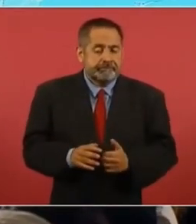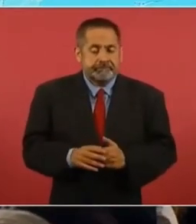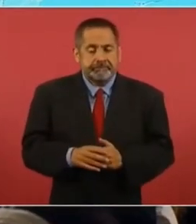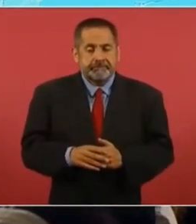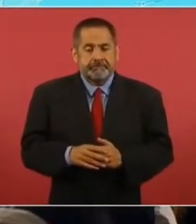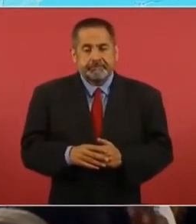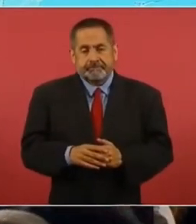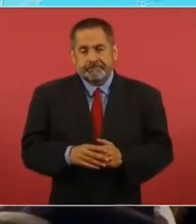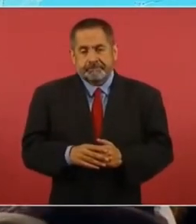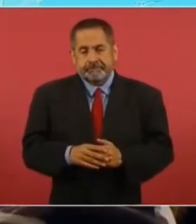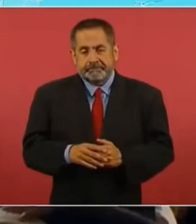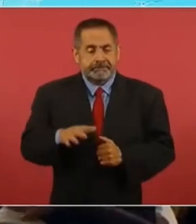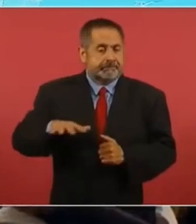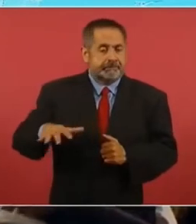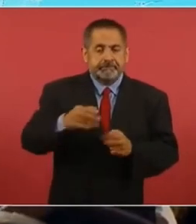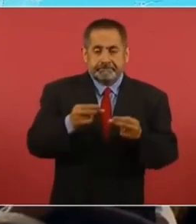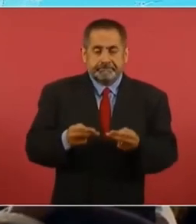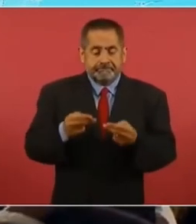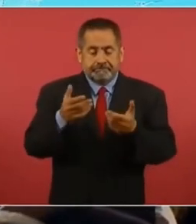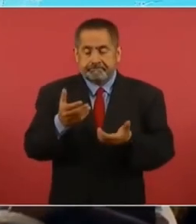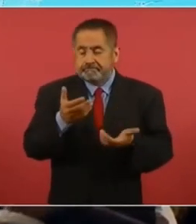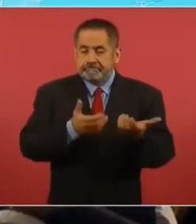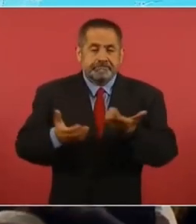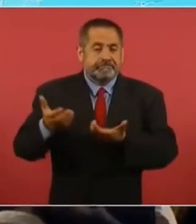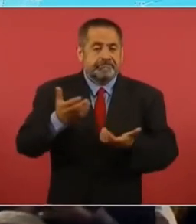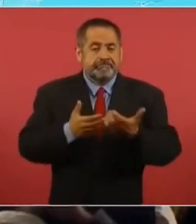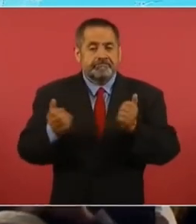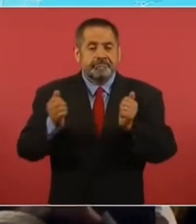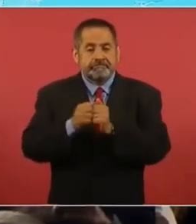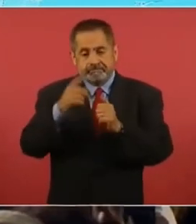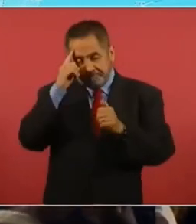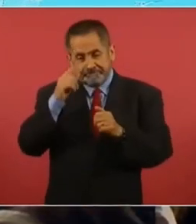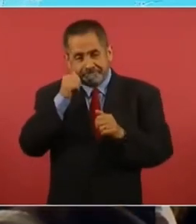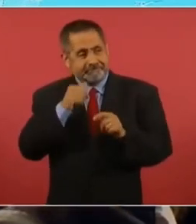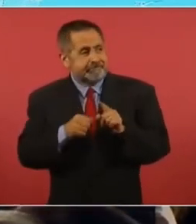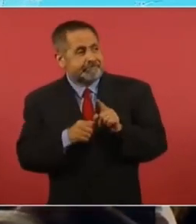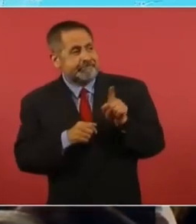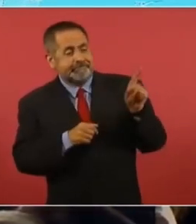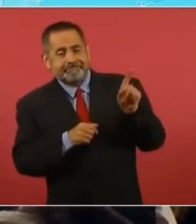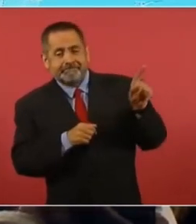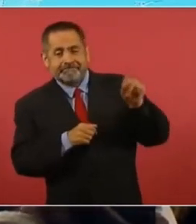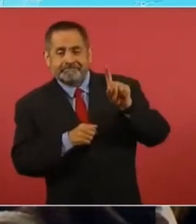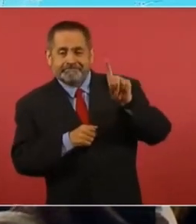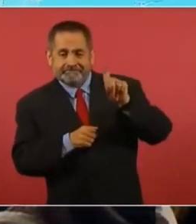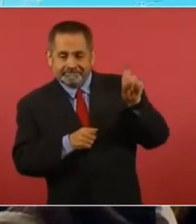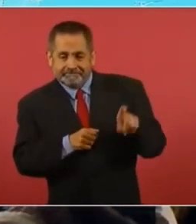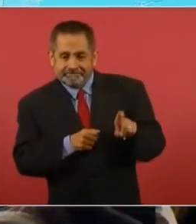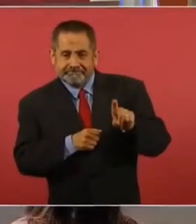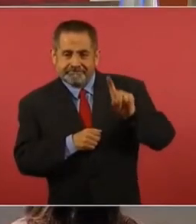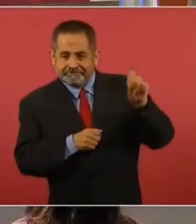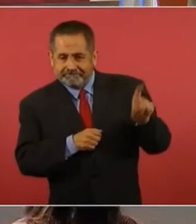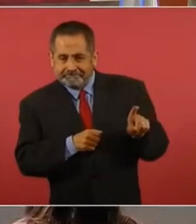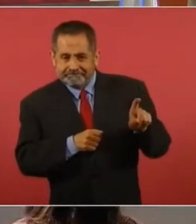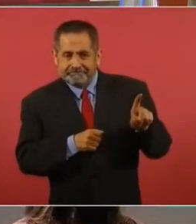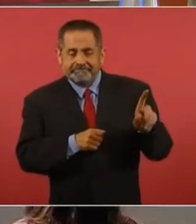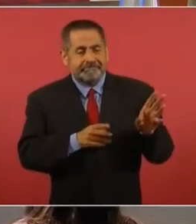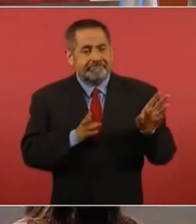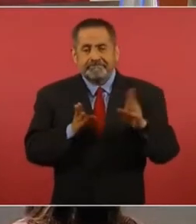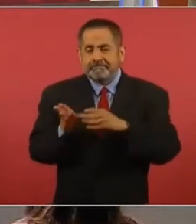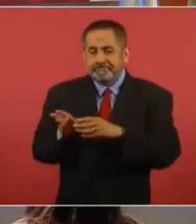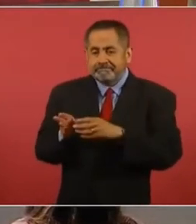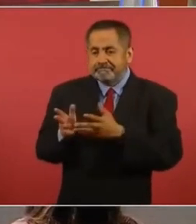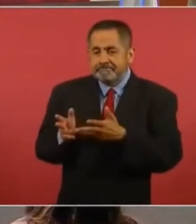que todo el comercio con Estados Unidos lo tenemos hacia Texas y a